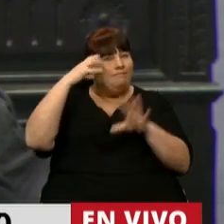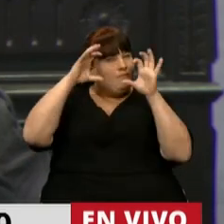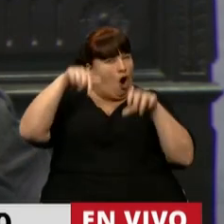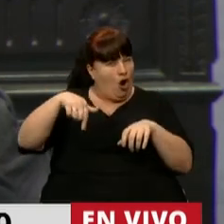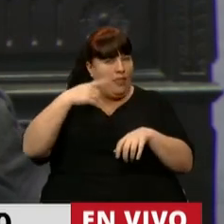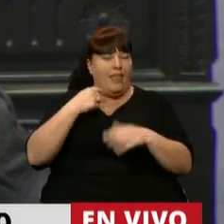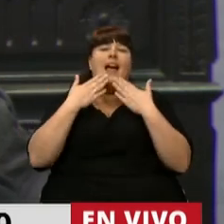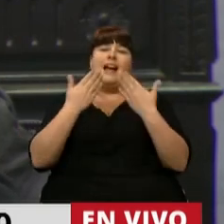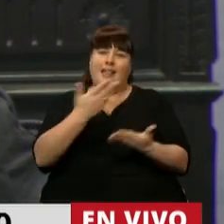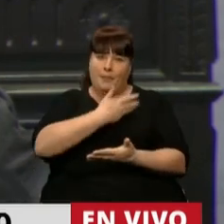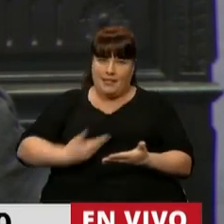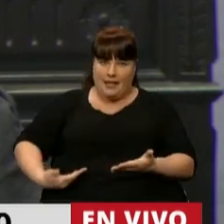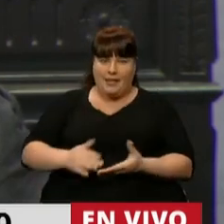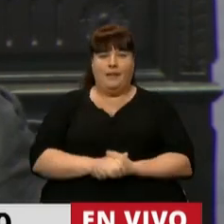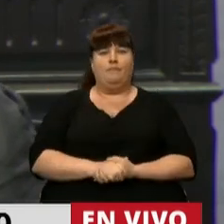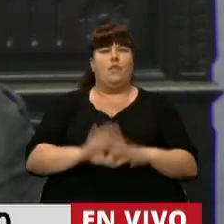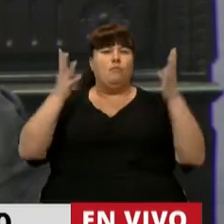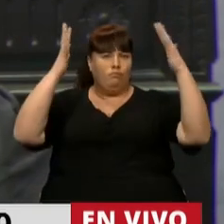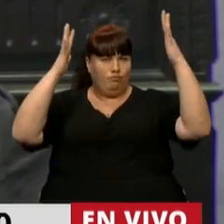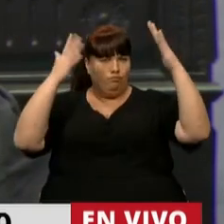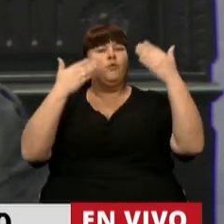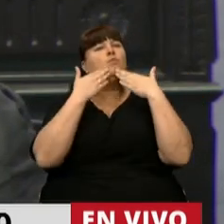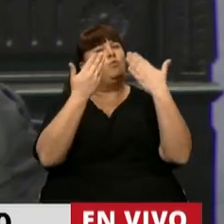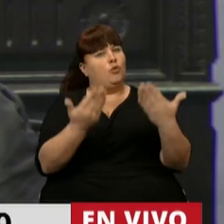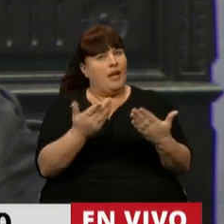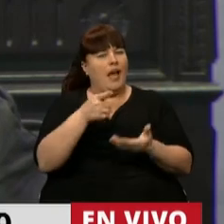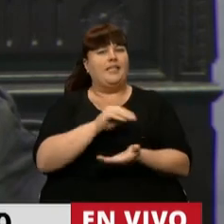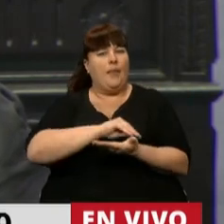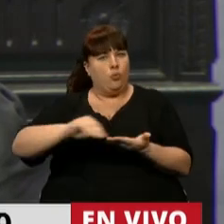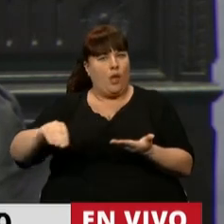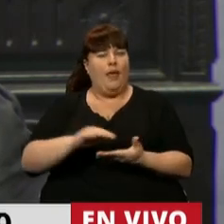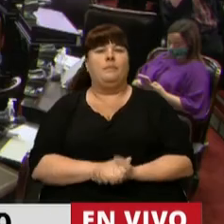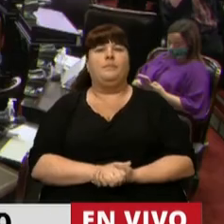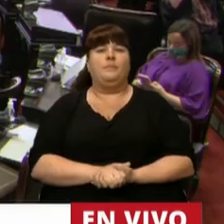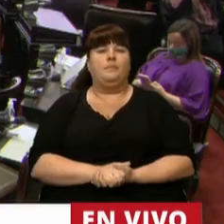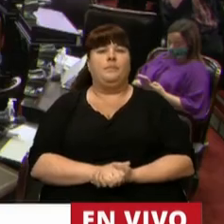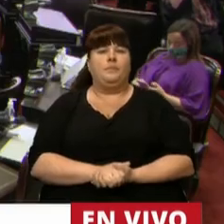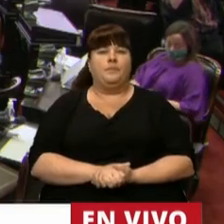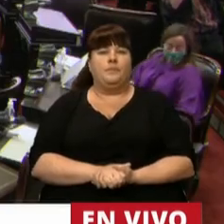esto en este día. Gracias, Presidente. Muchas gracias, diputada.